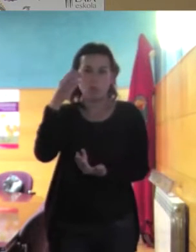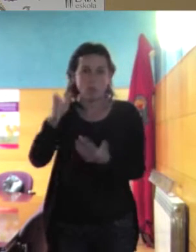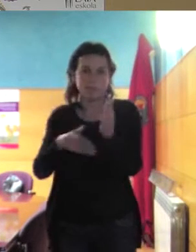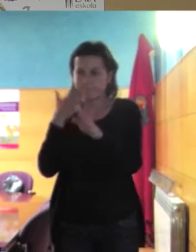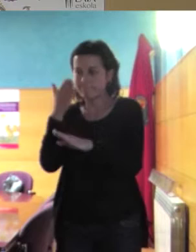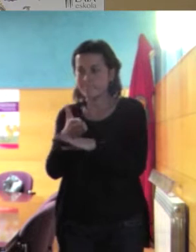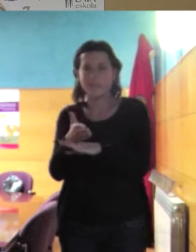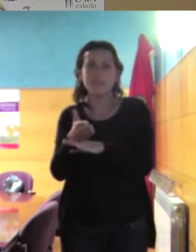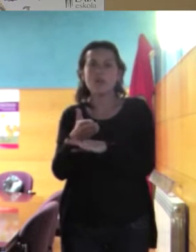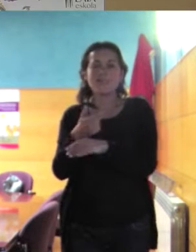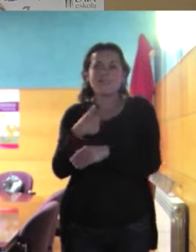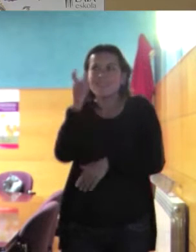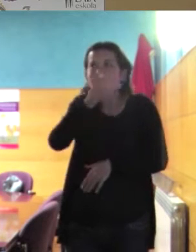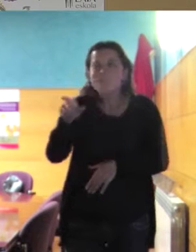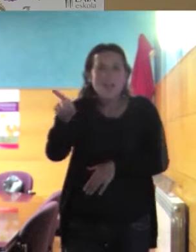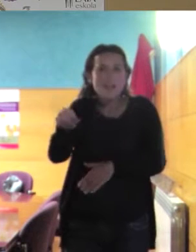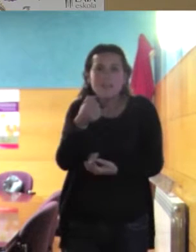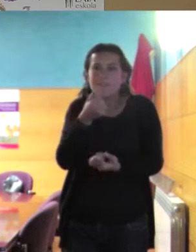maravillosos. Todos.